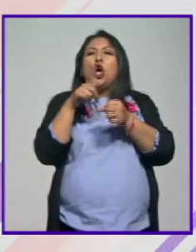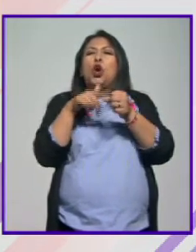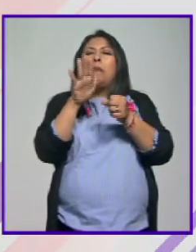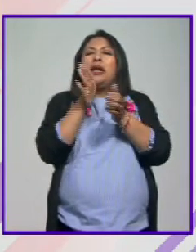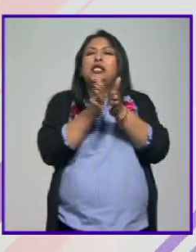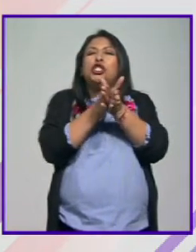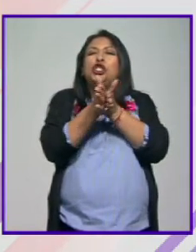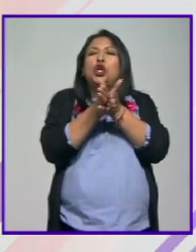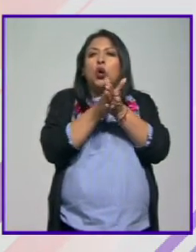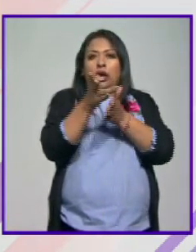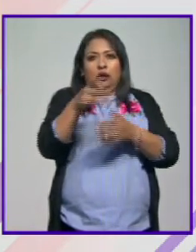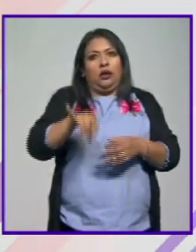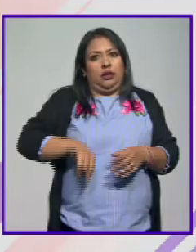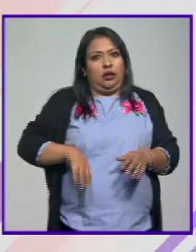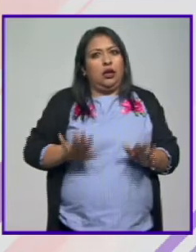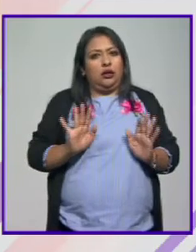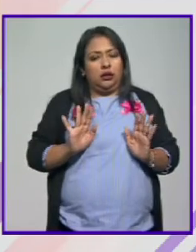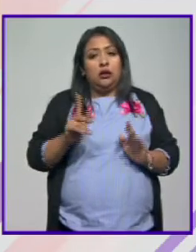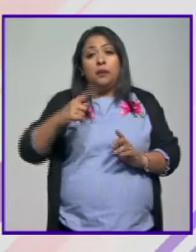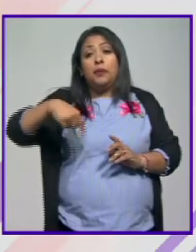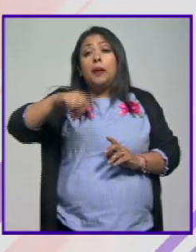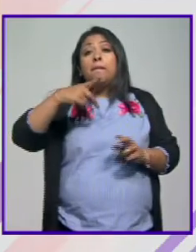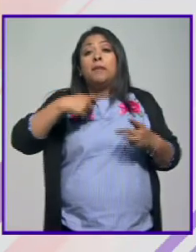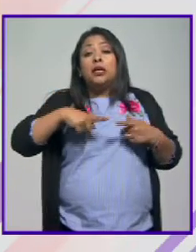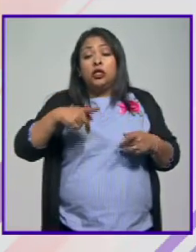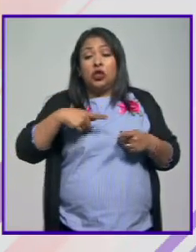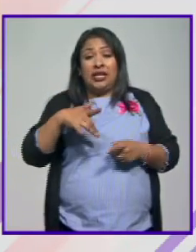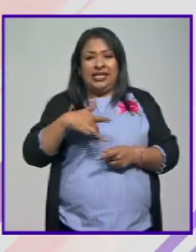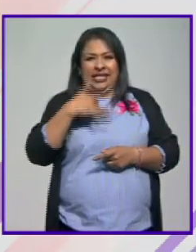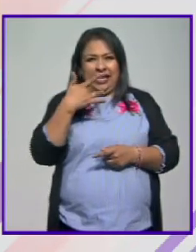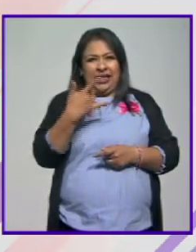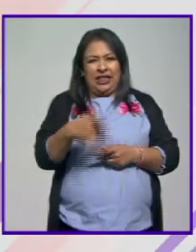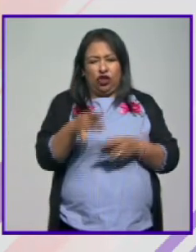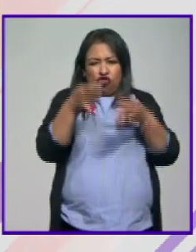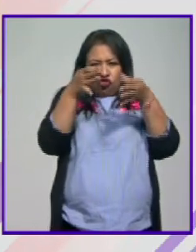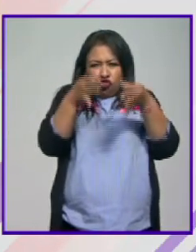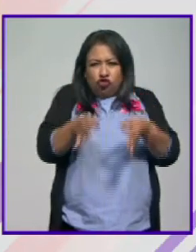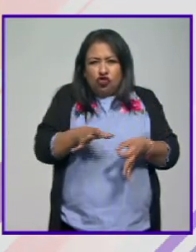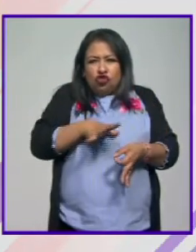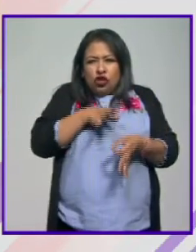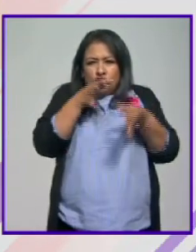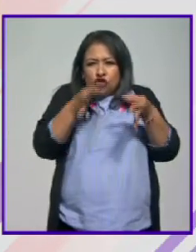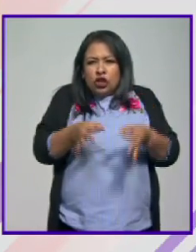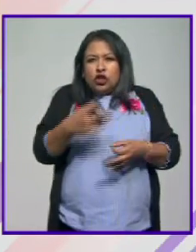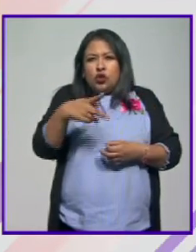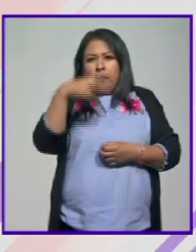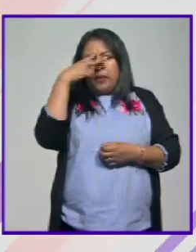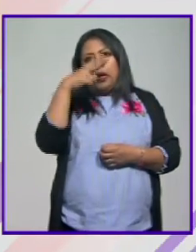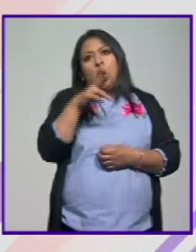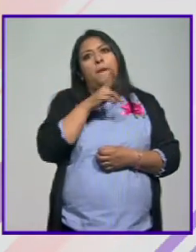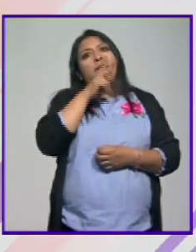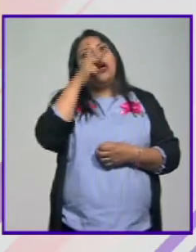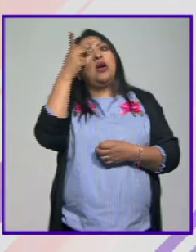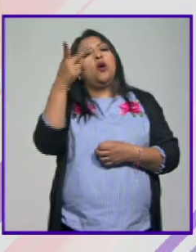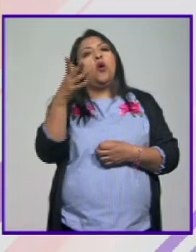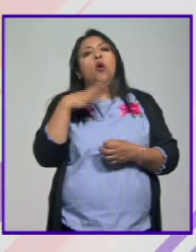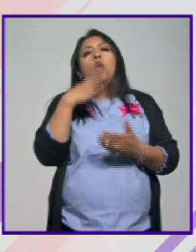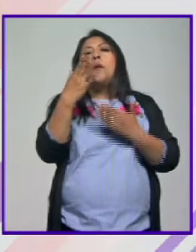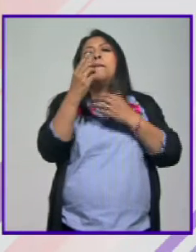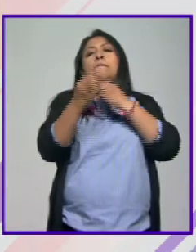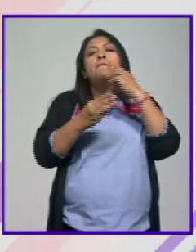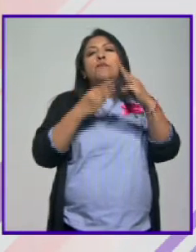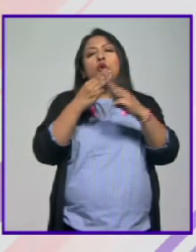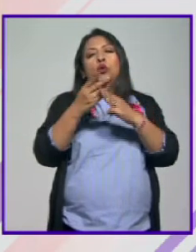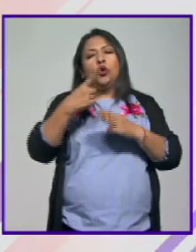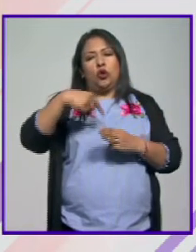entonces esto es como muy interesante y la gente concibe el café de calidad de México como de los mejores que hay de hecho nosotros